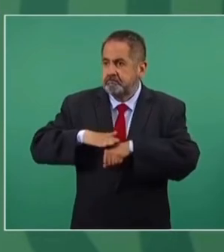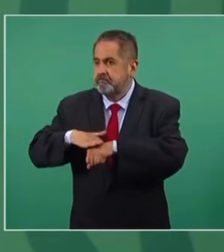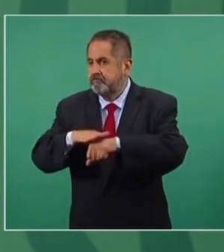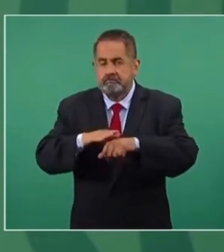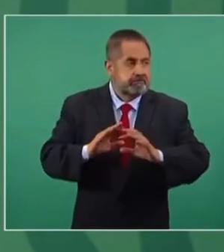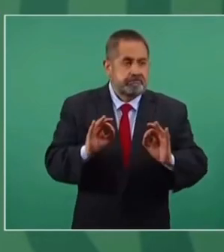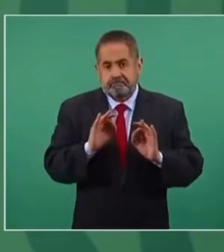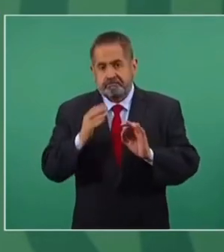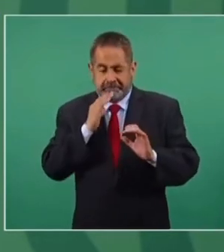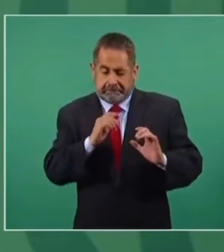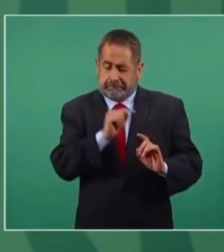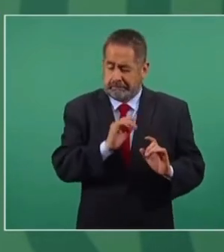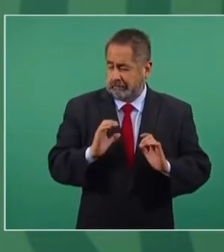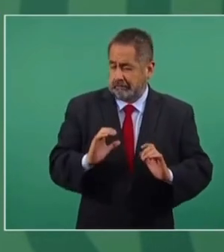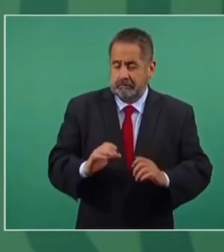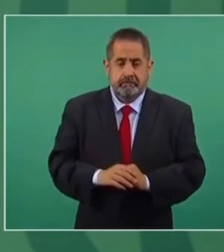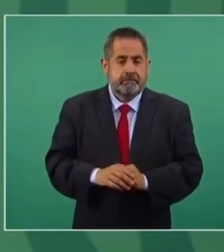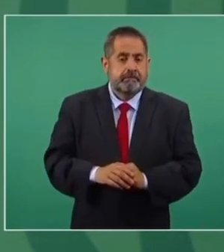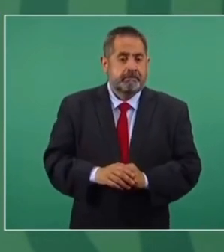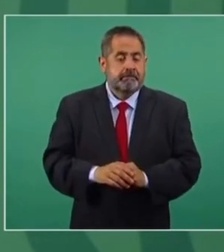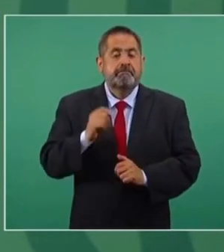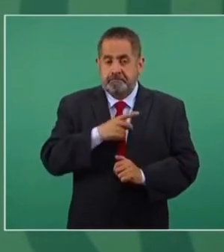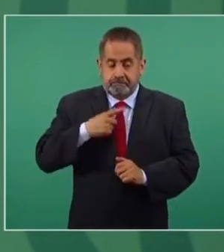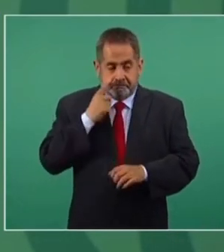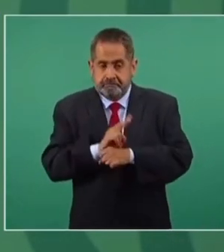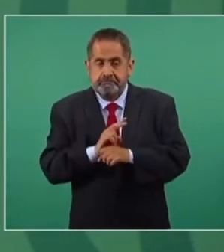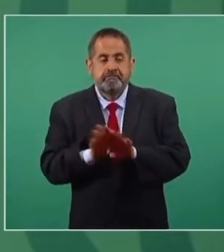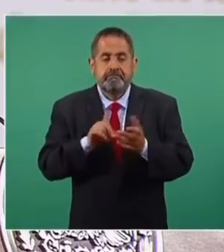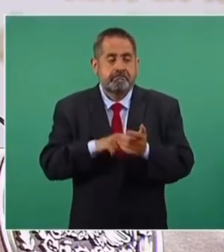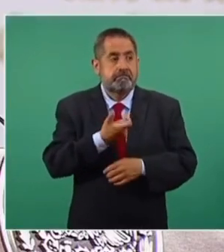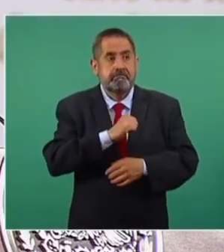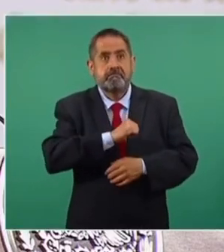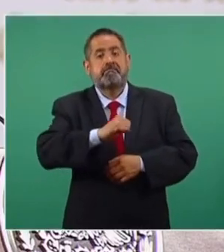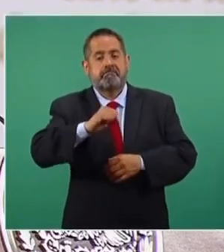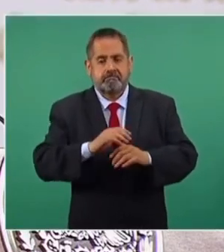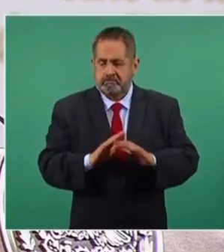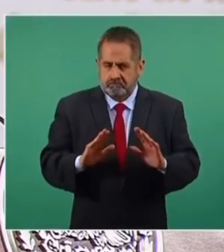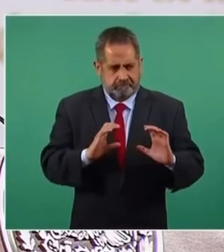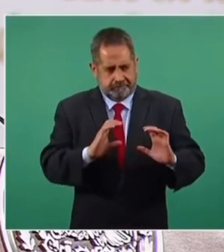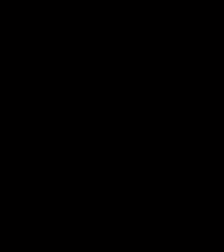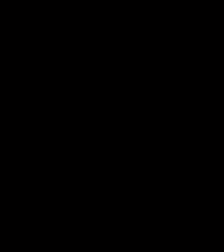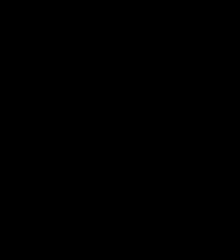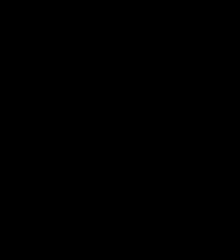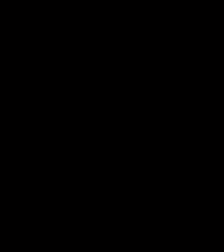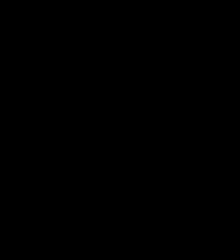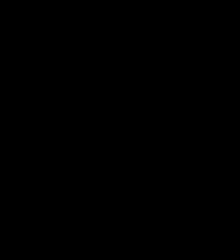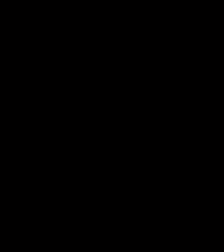y tenemos que cuidar que no haya inflación.